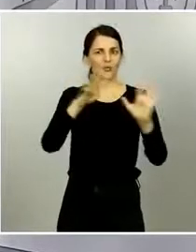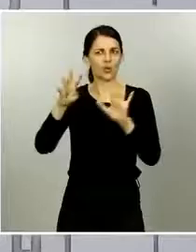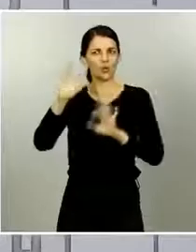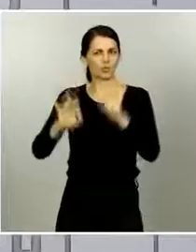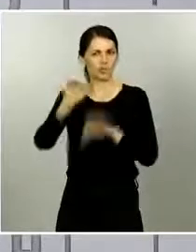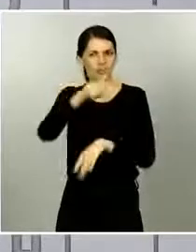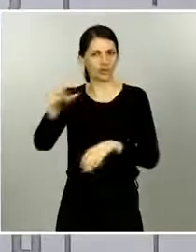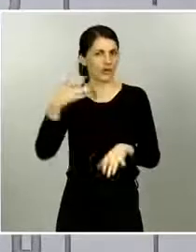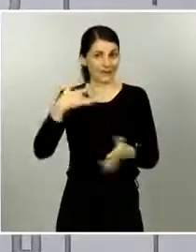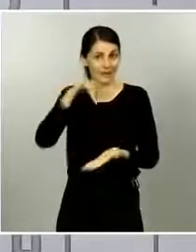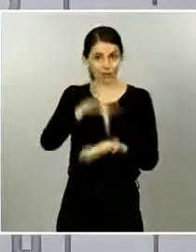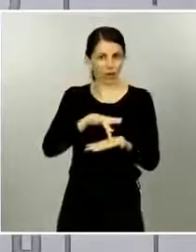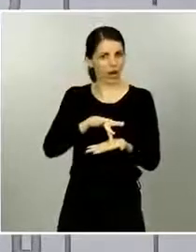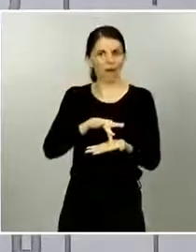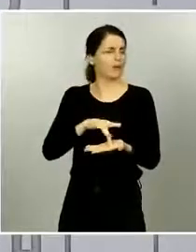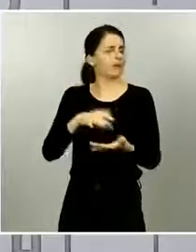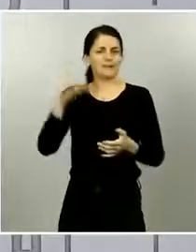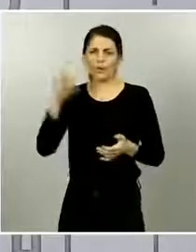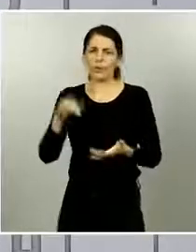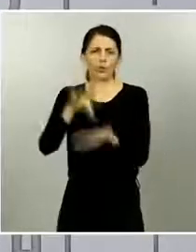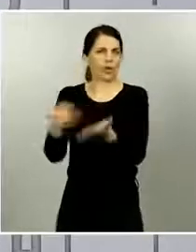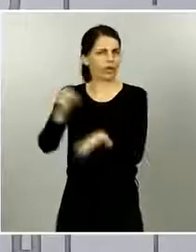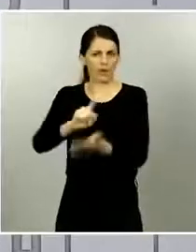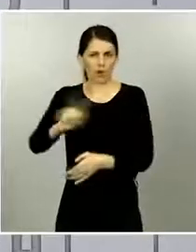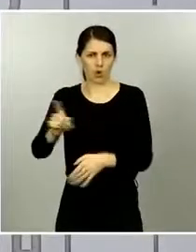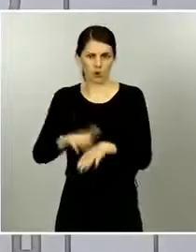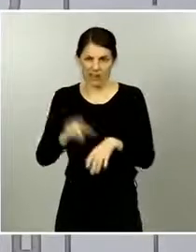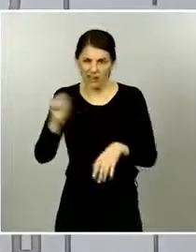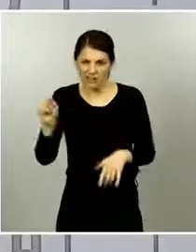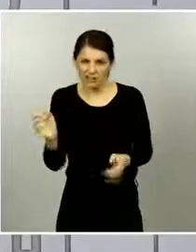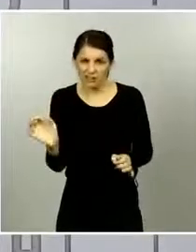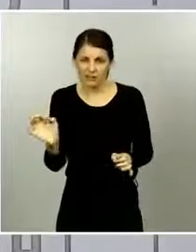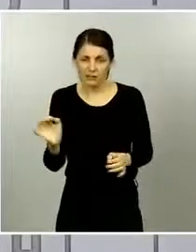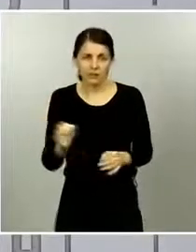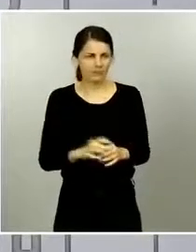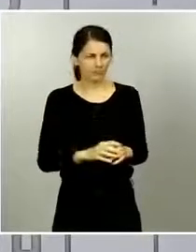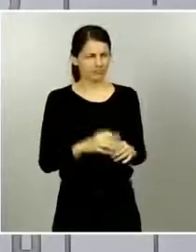99% de las personas que han tenido COVID y si eso es así